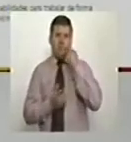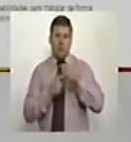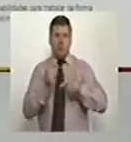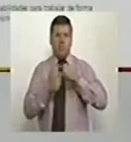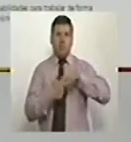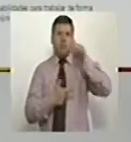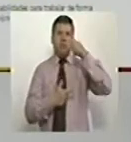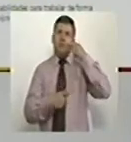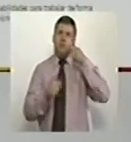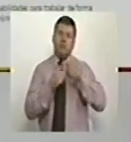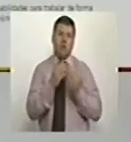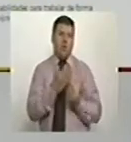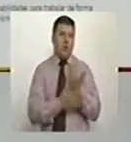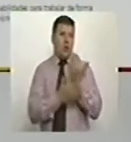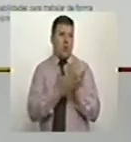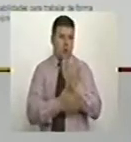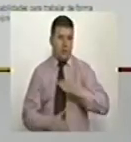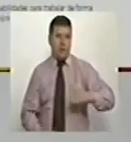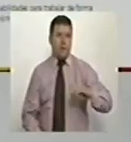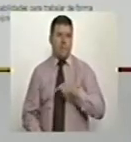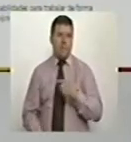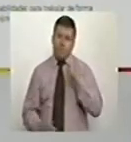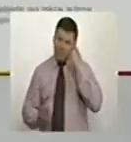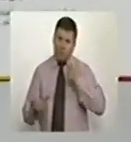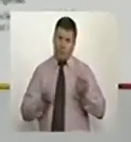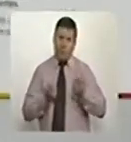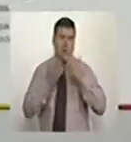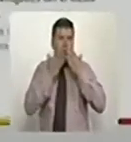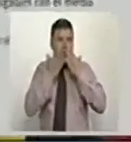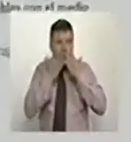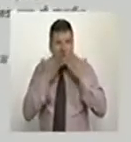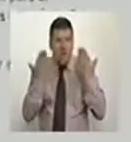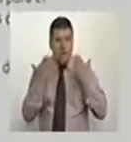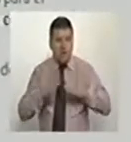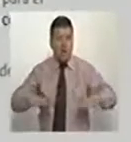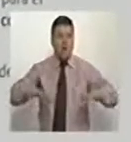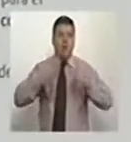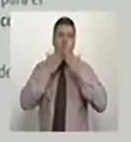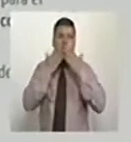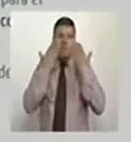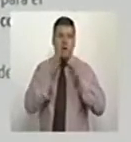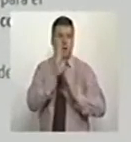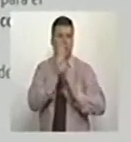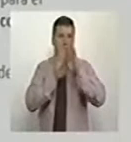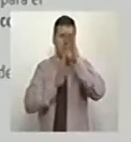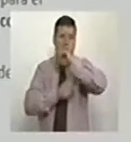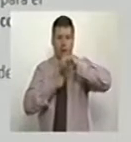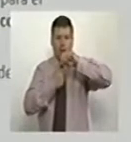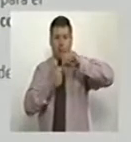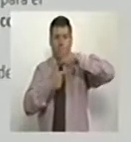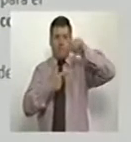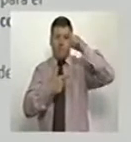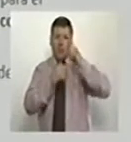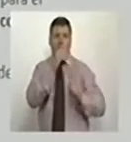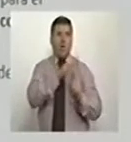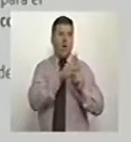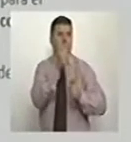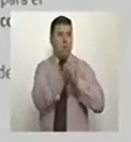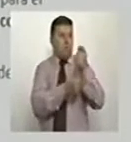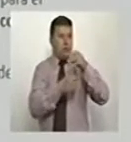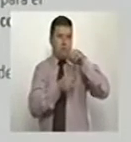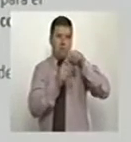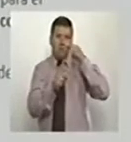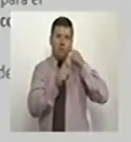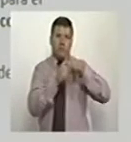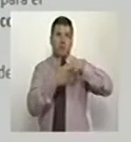crecimiento a través de la innovación. Estrategias amigables con el medio ambiente y el desarrollo de economías emergentes. La